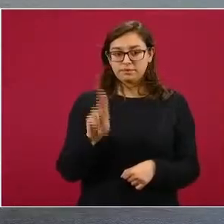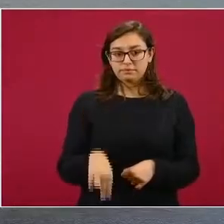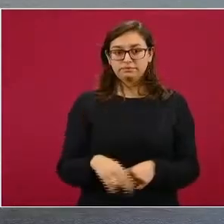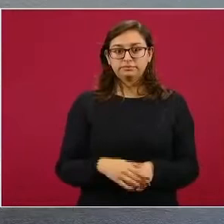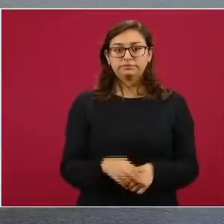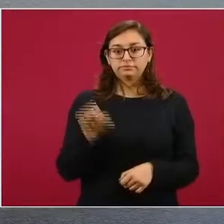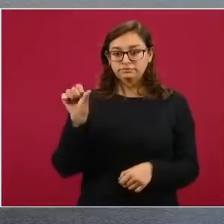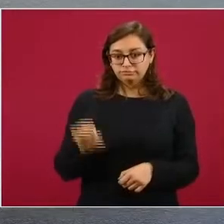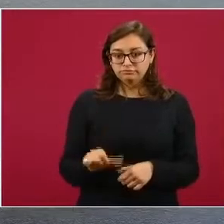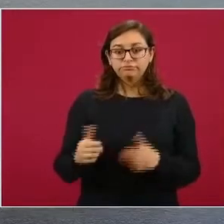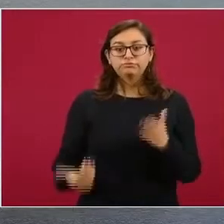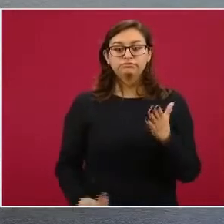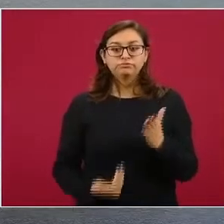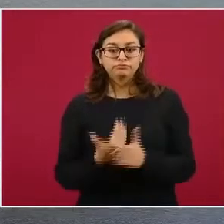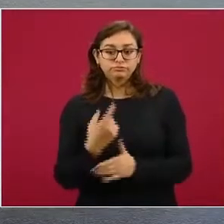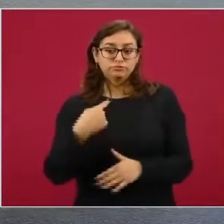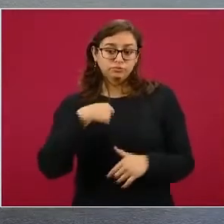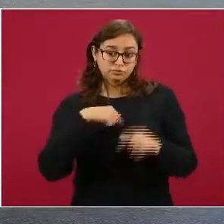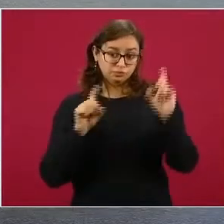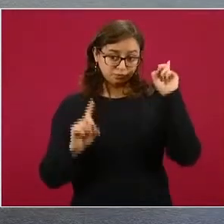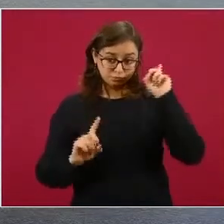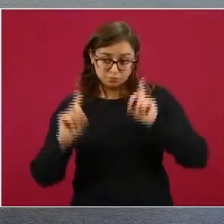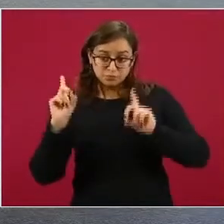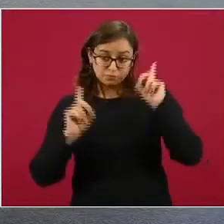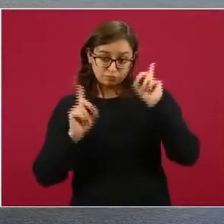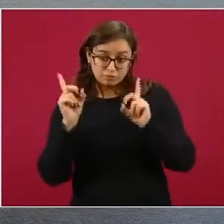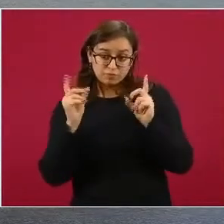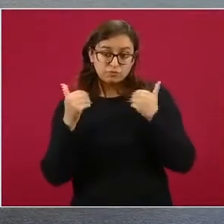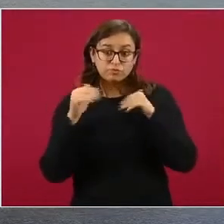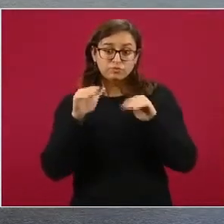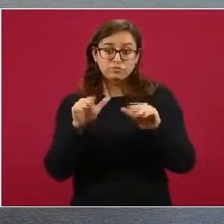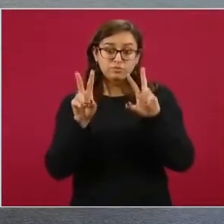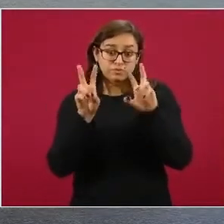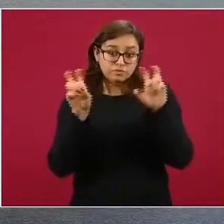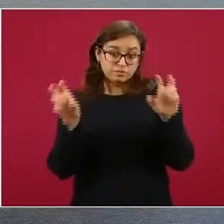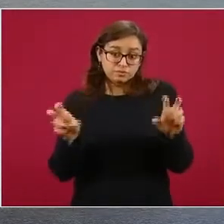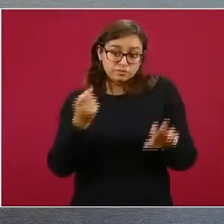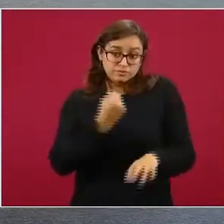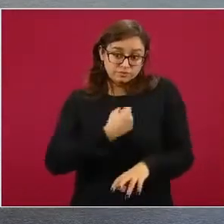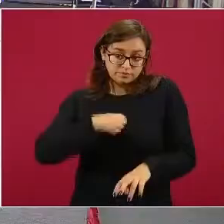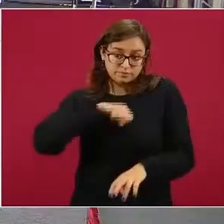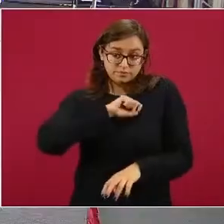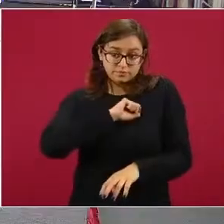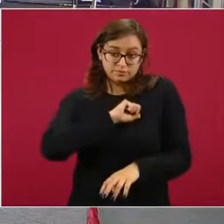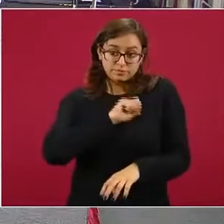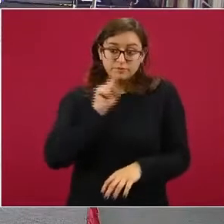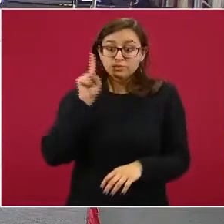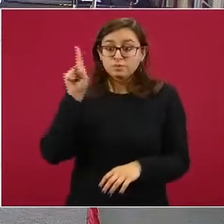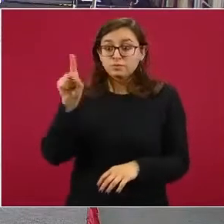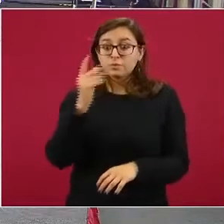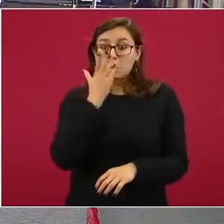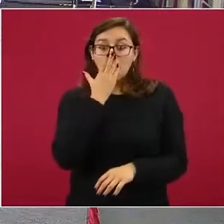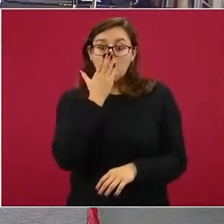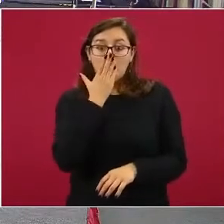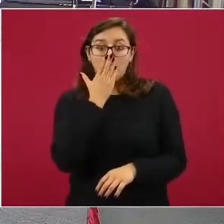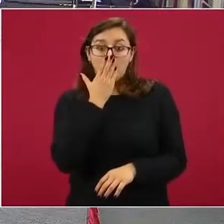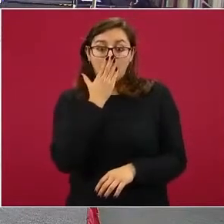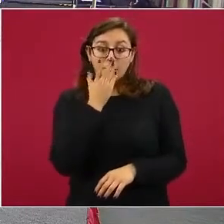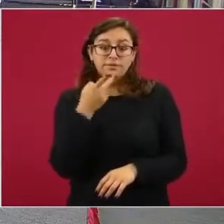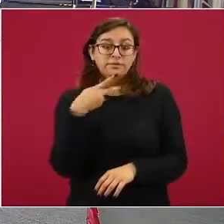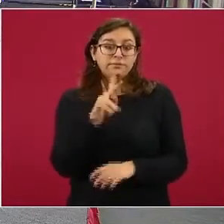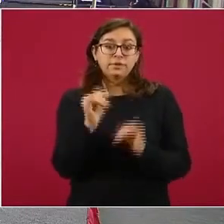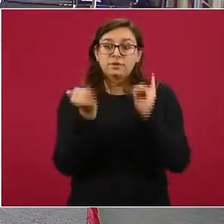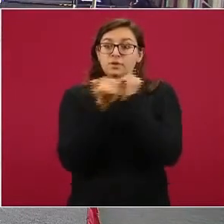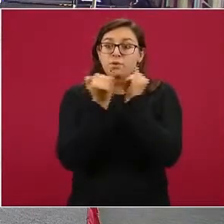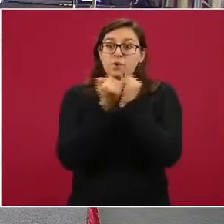tenía la siguiente inquietud y se relacionaba con el tema de salud muy en particular. Sonora, pero muchas regiones del